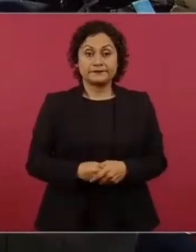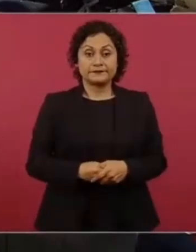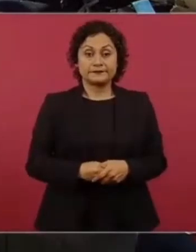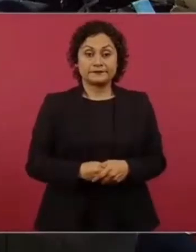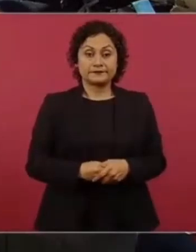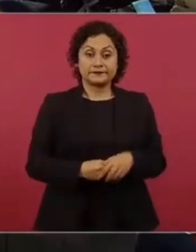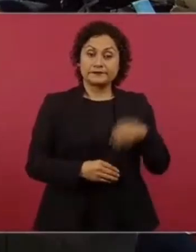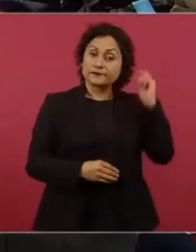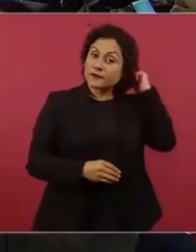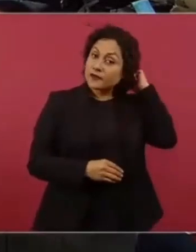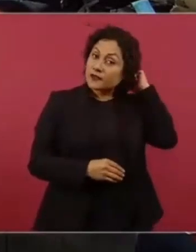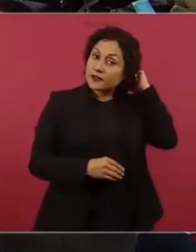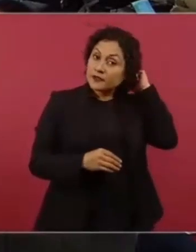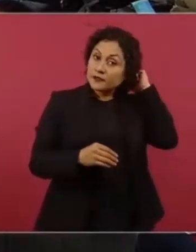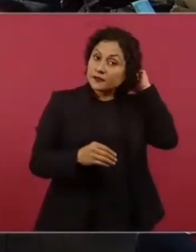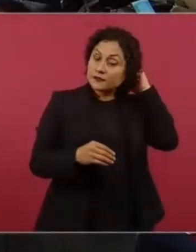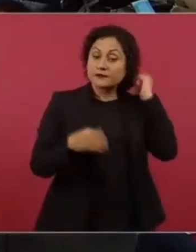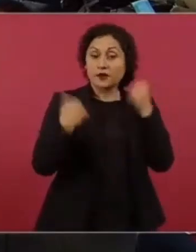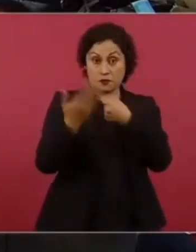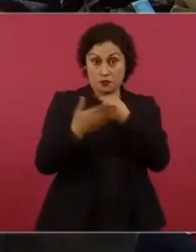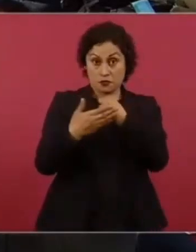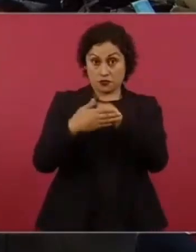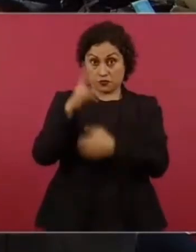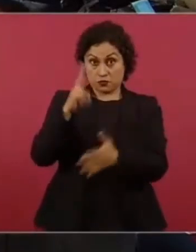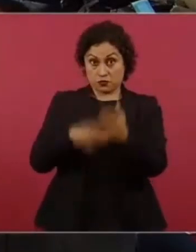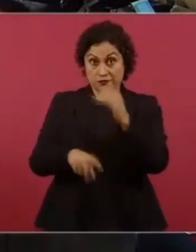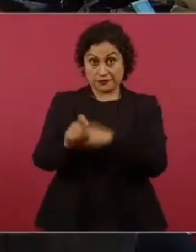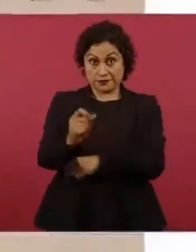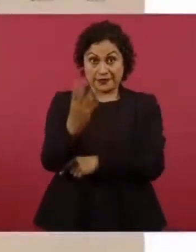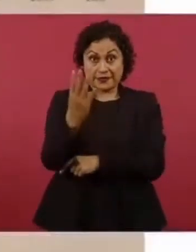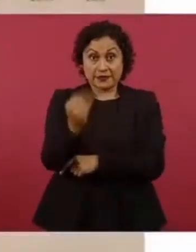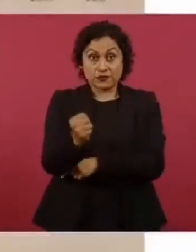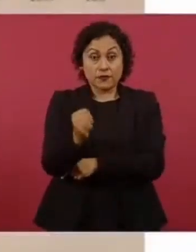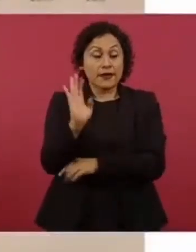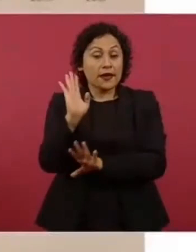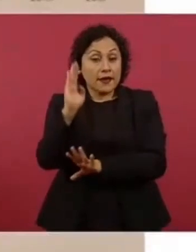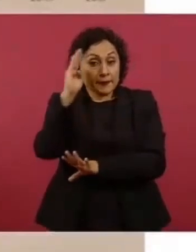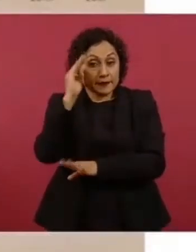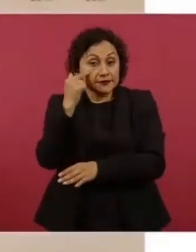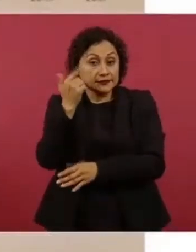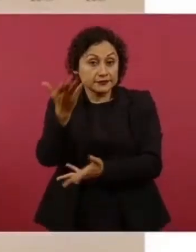En el 29, 180 mil barriles diarios.